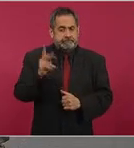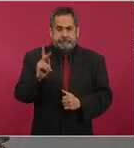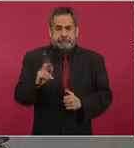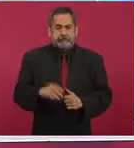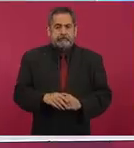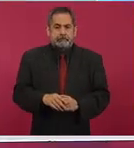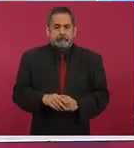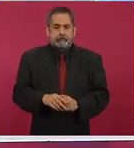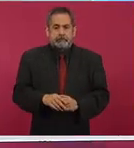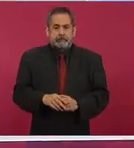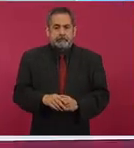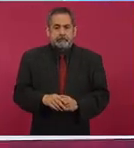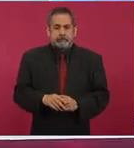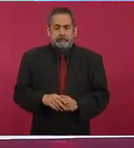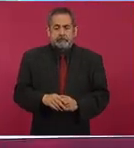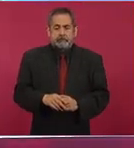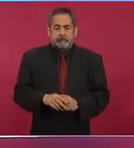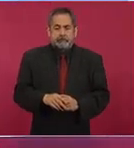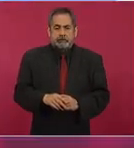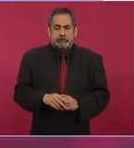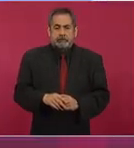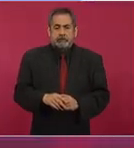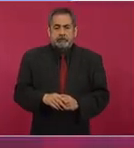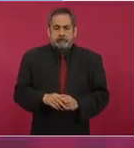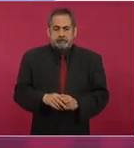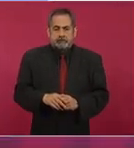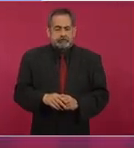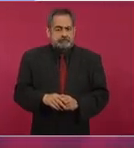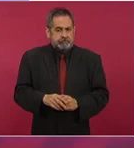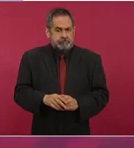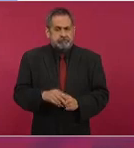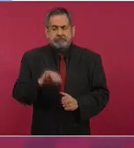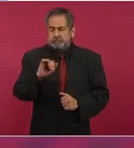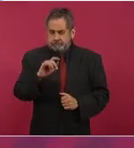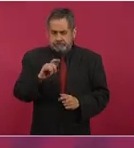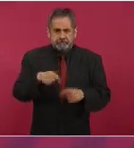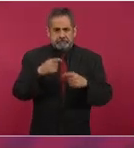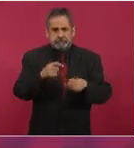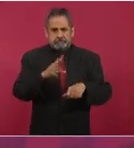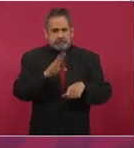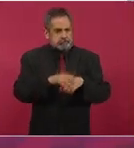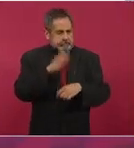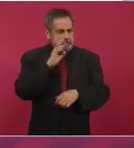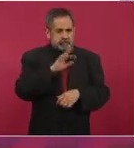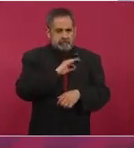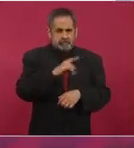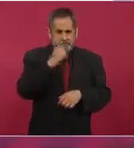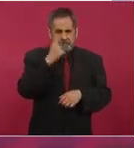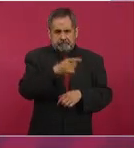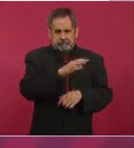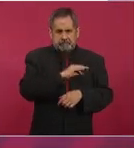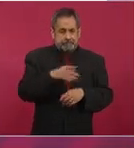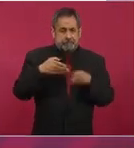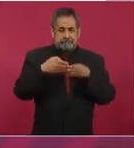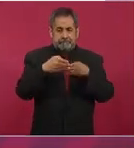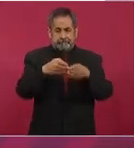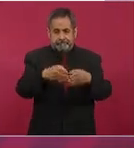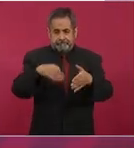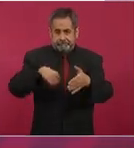Y que les vamos a dar facilidades para que este puerto